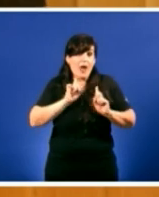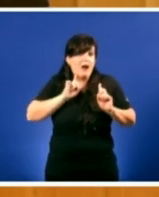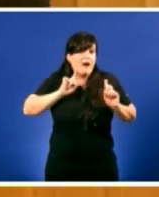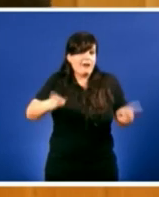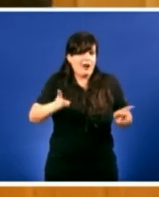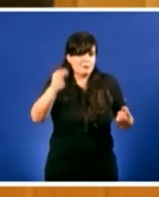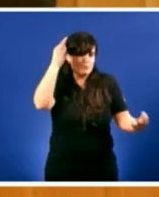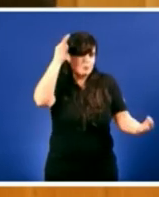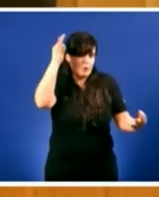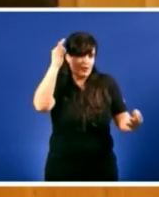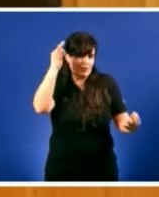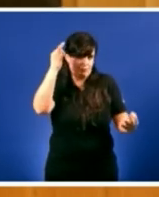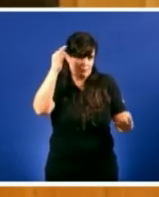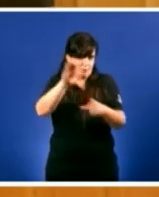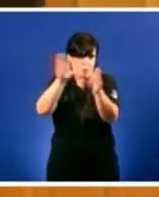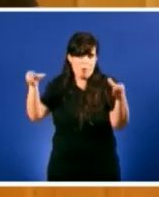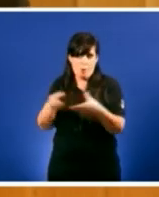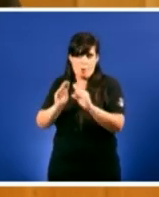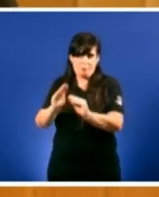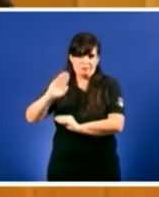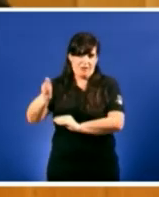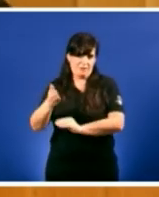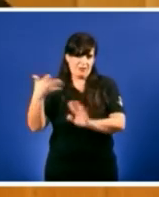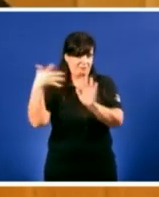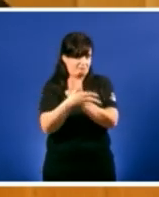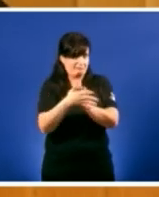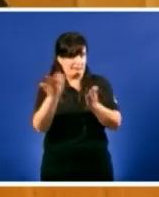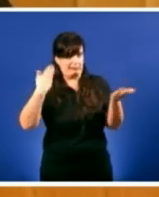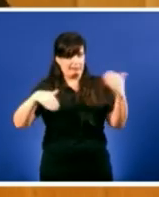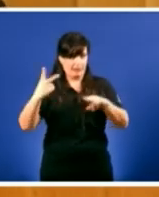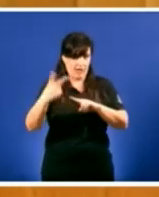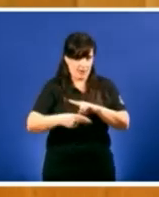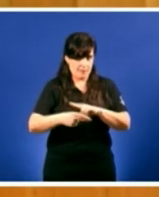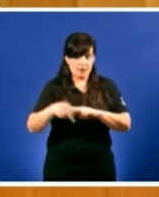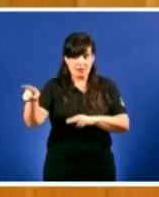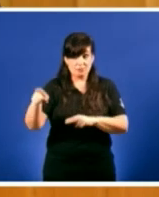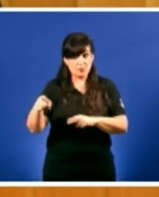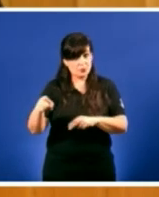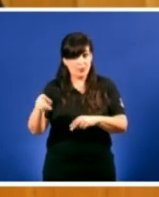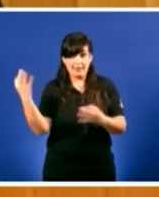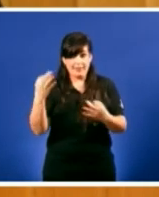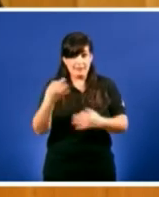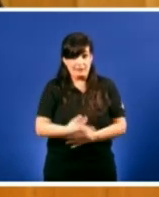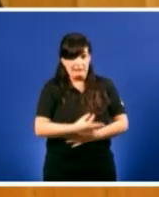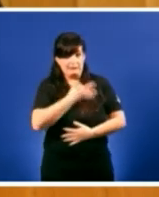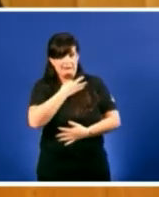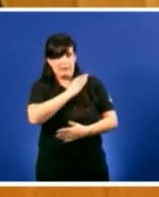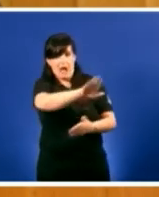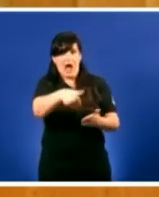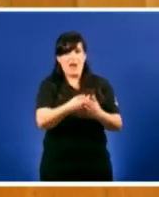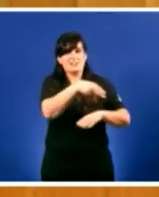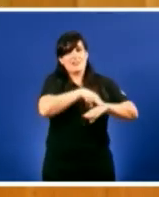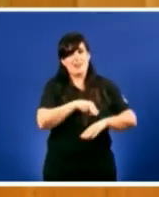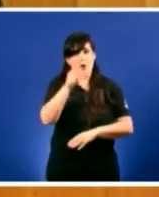concretos que salpicaban o seu partido tivo que verse coauga o pescozo para cesar os delegados de Vigo e